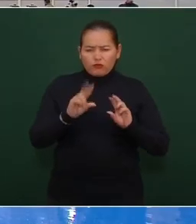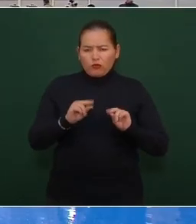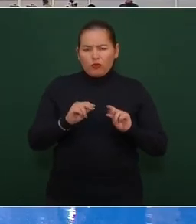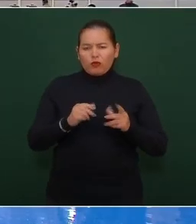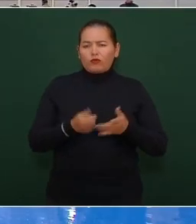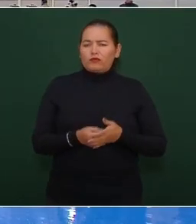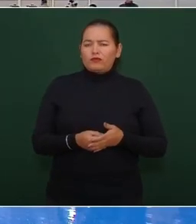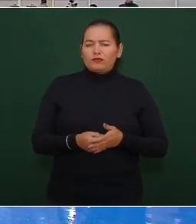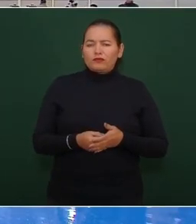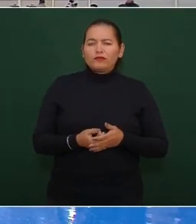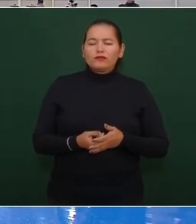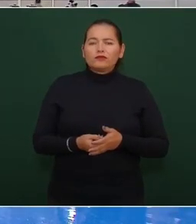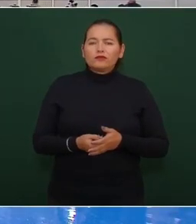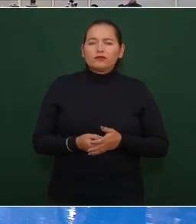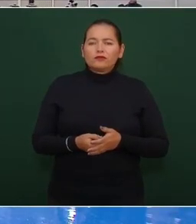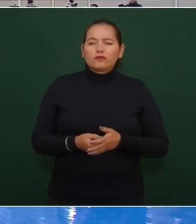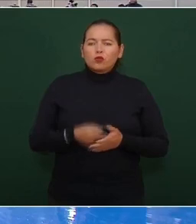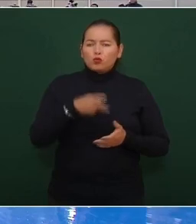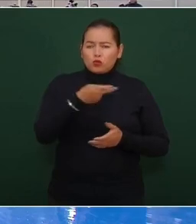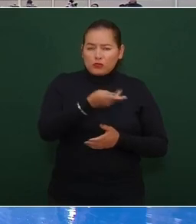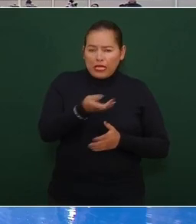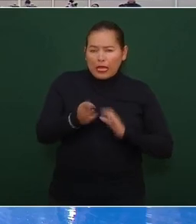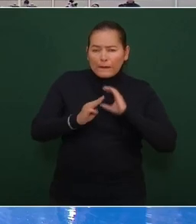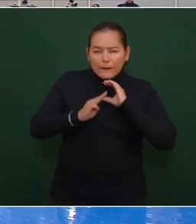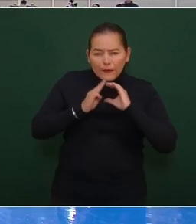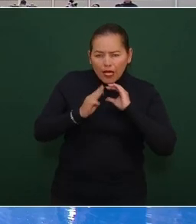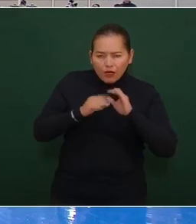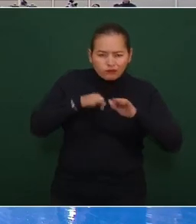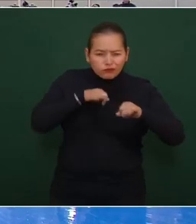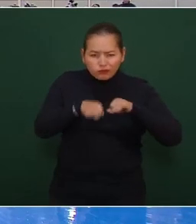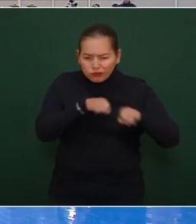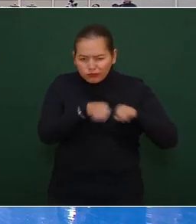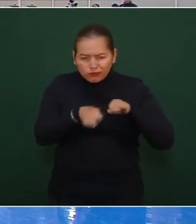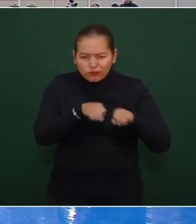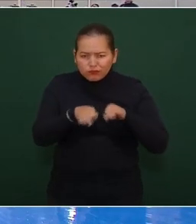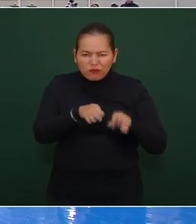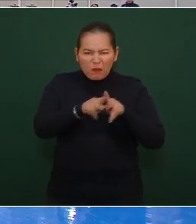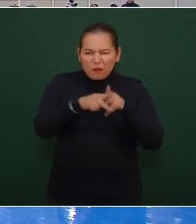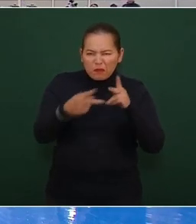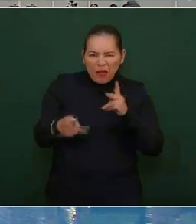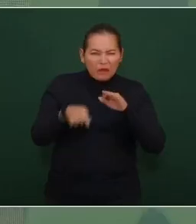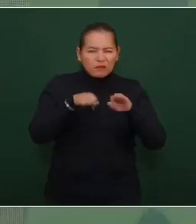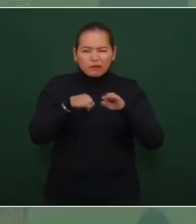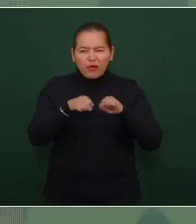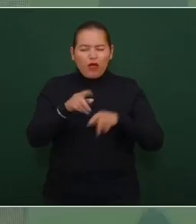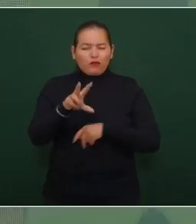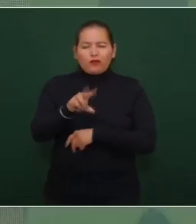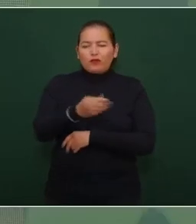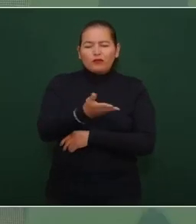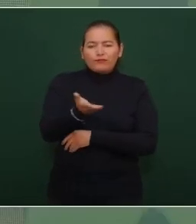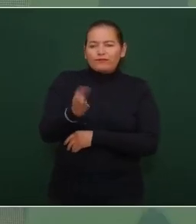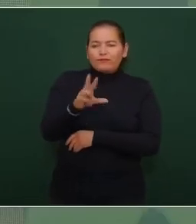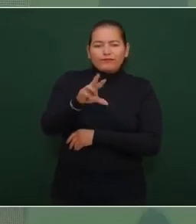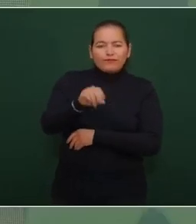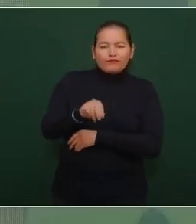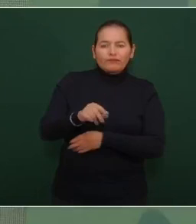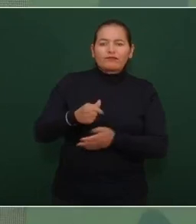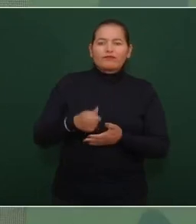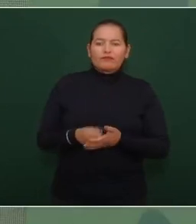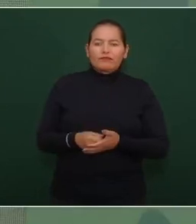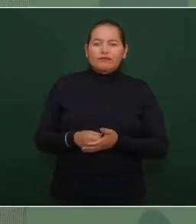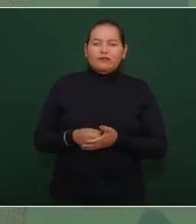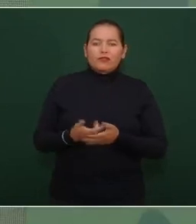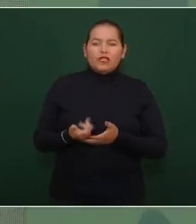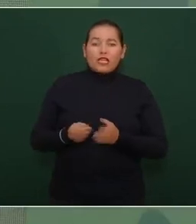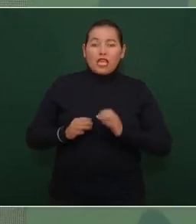de los medios no ustedes los periodistas y no todos